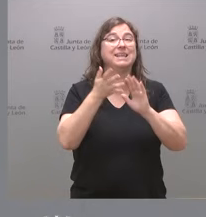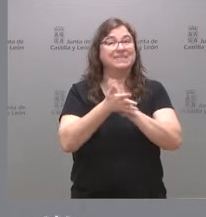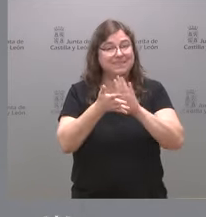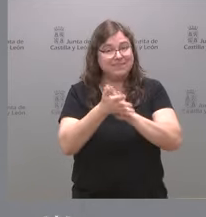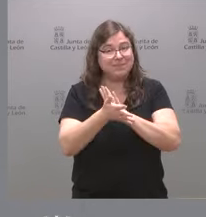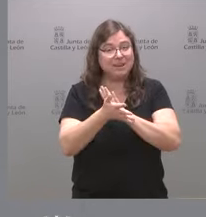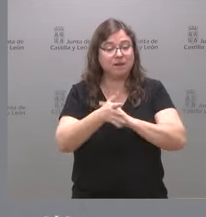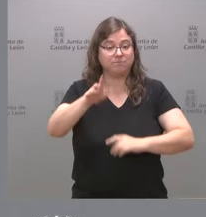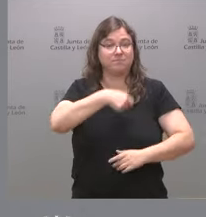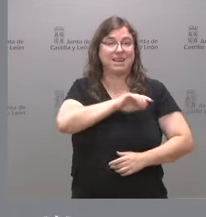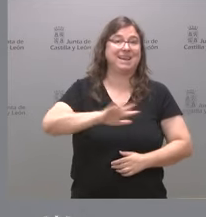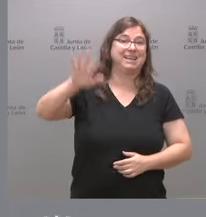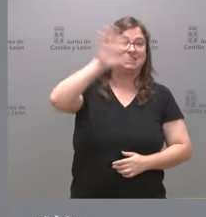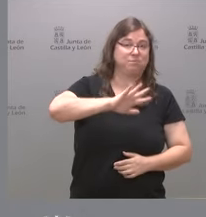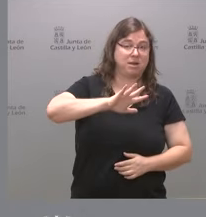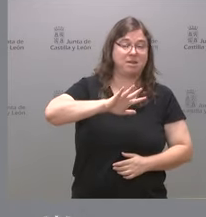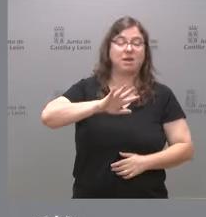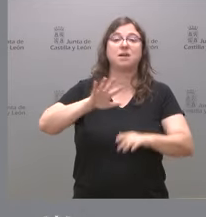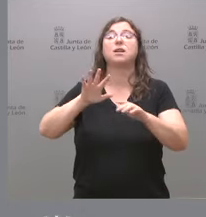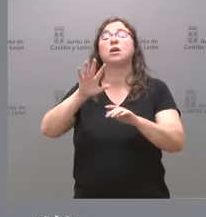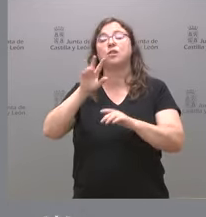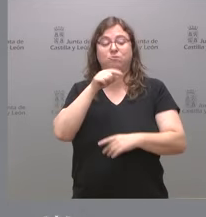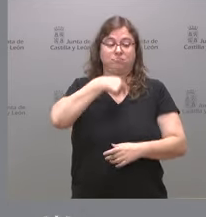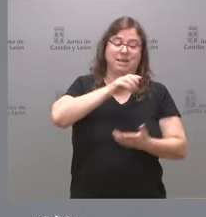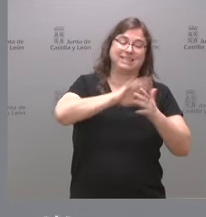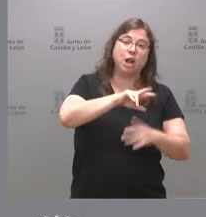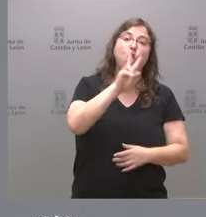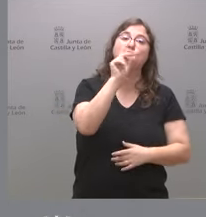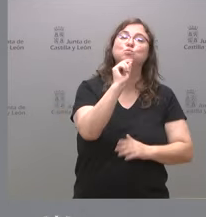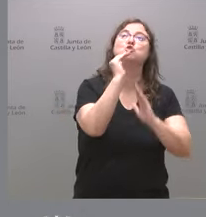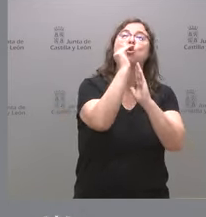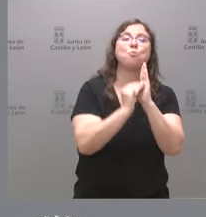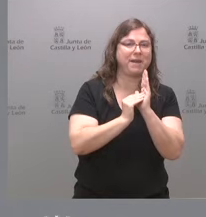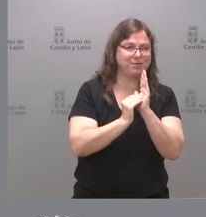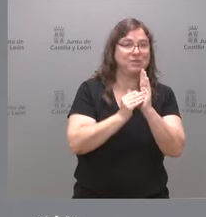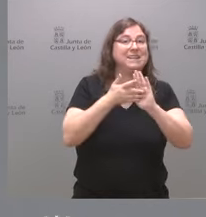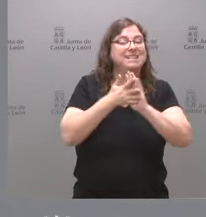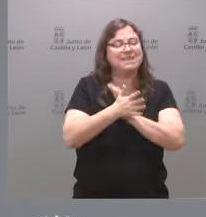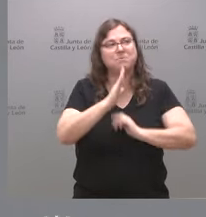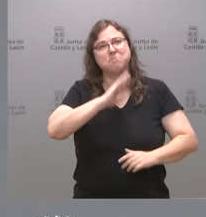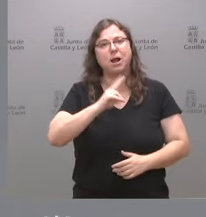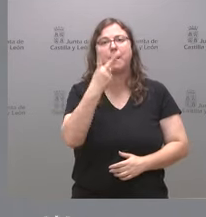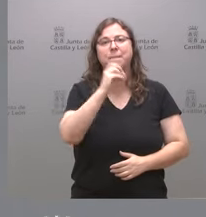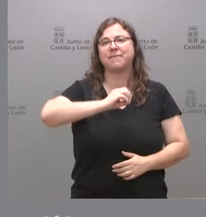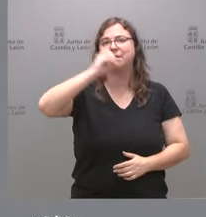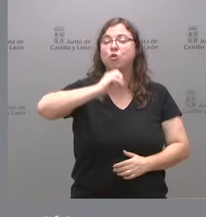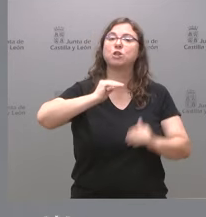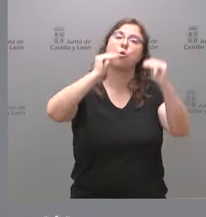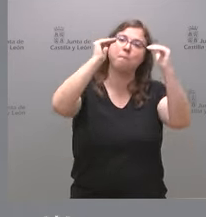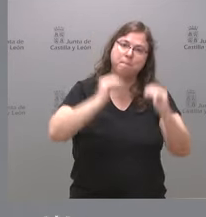nacional, lo que supone aproximadamente un 20% menos de